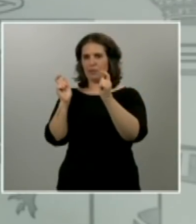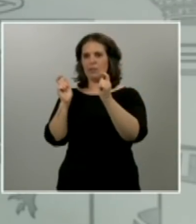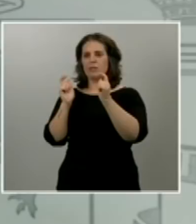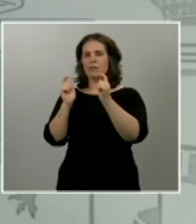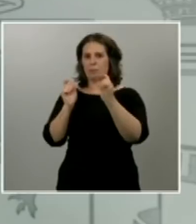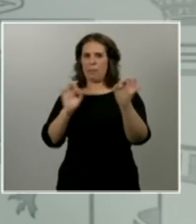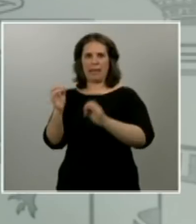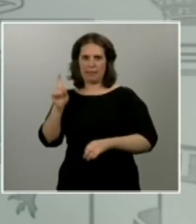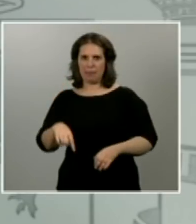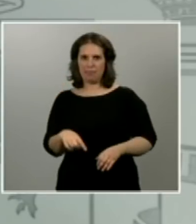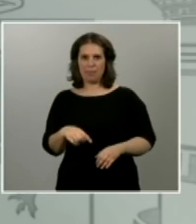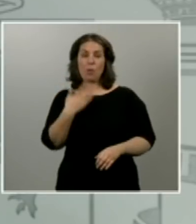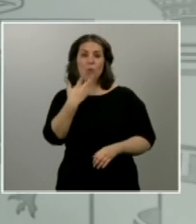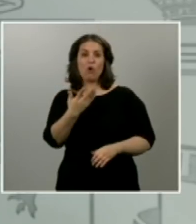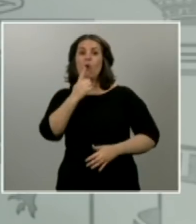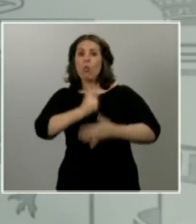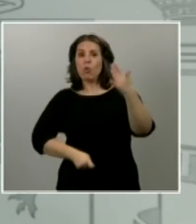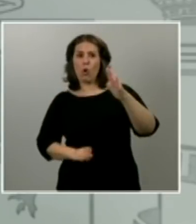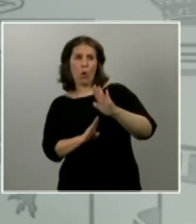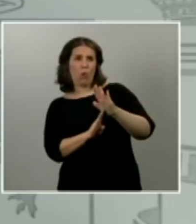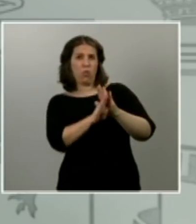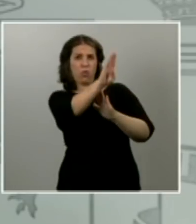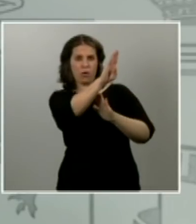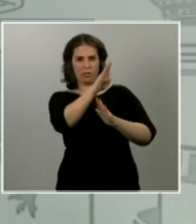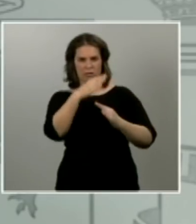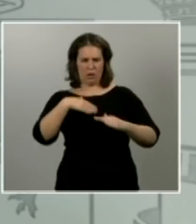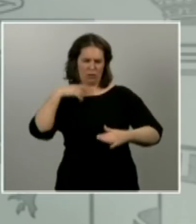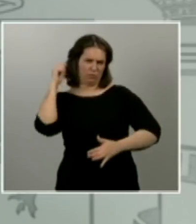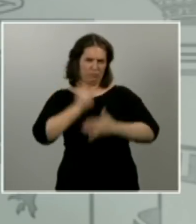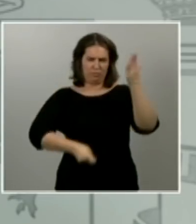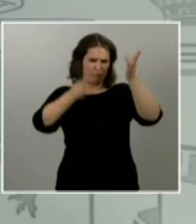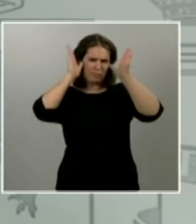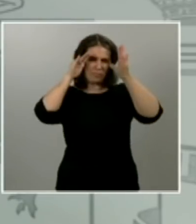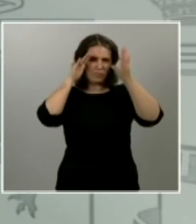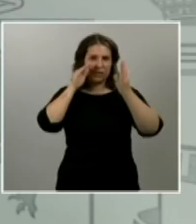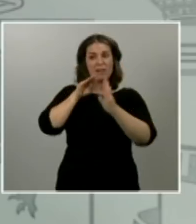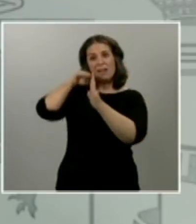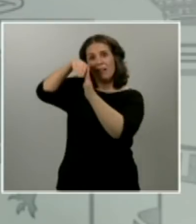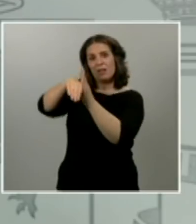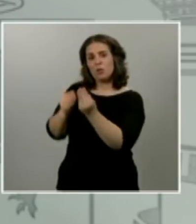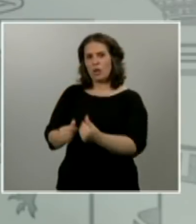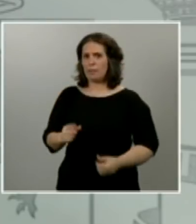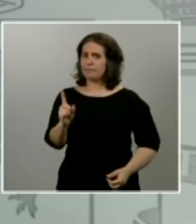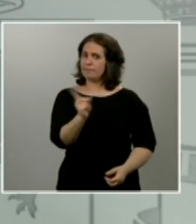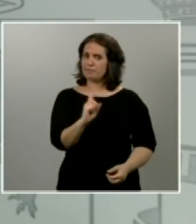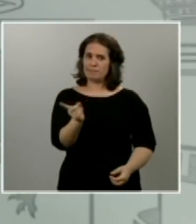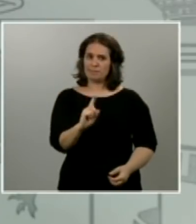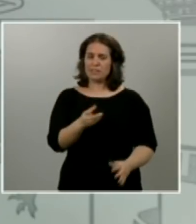llevemos a engaño. No será más suave el descenso. No podemos permitirnos relajar la atención ni tampoco el instante.